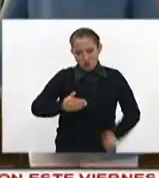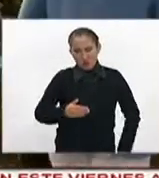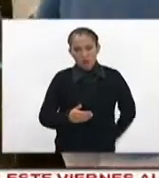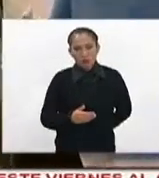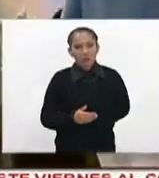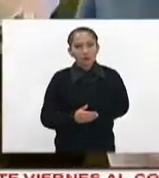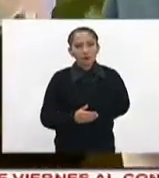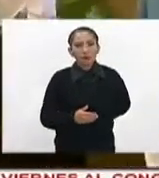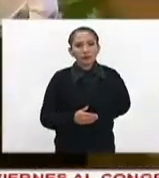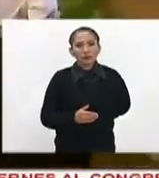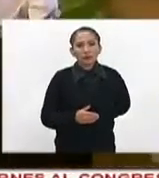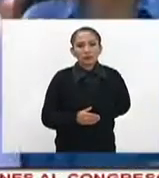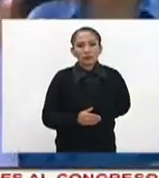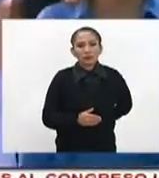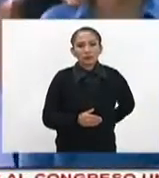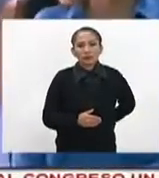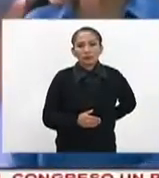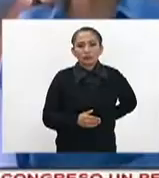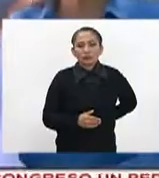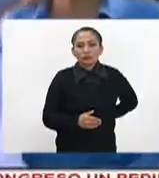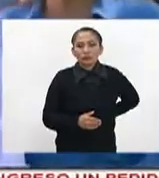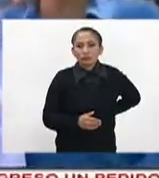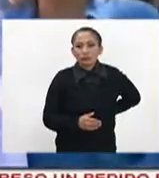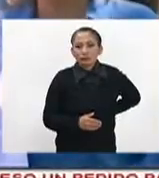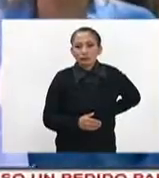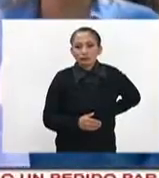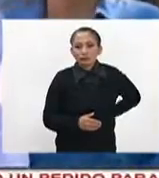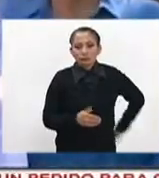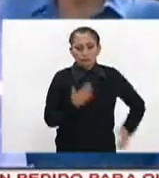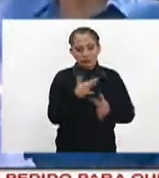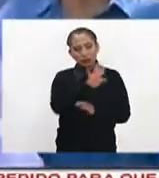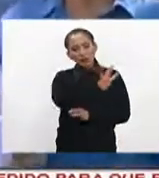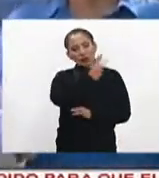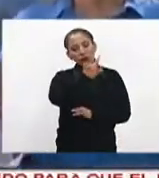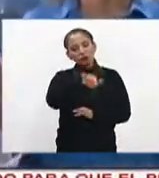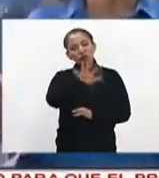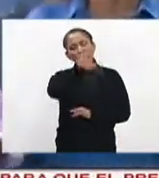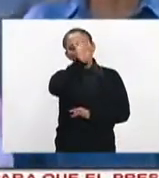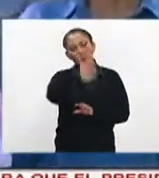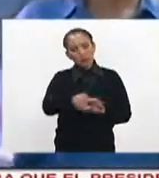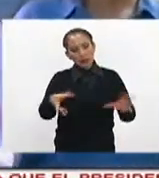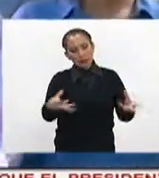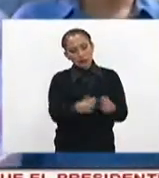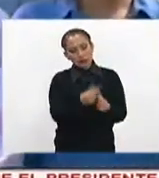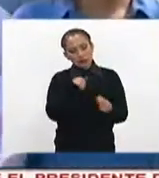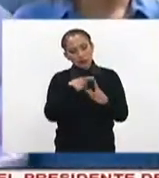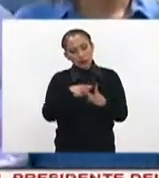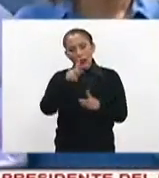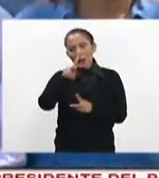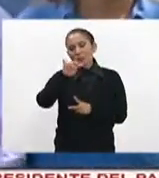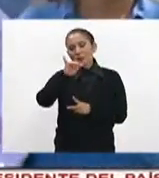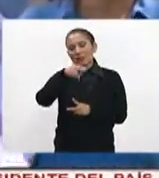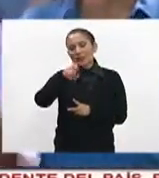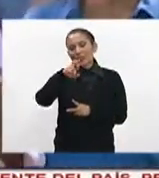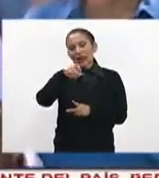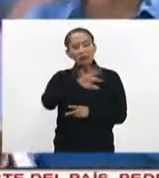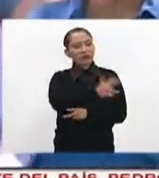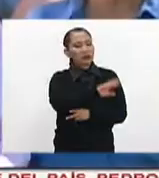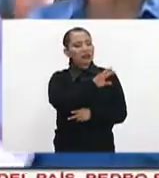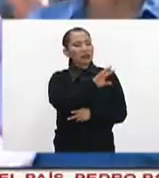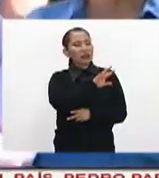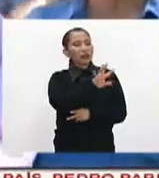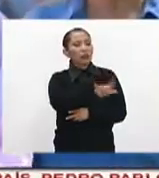cómputo del servicio electoral habla de un 54.5% para Piñera y de 45